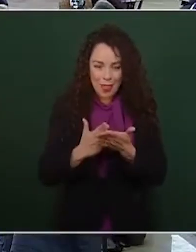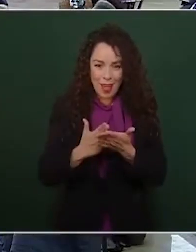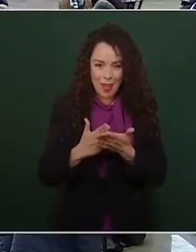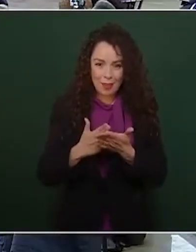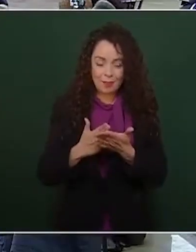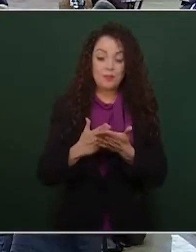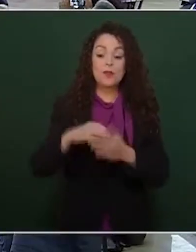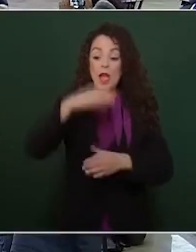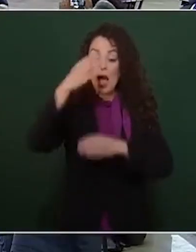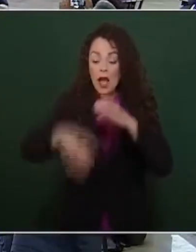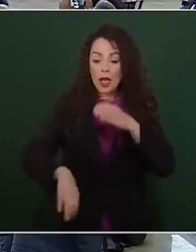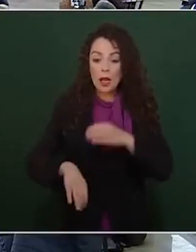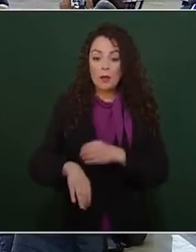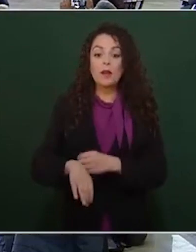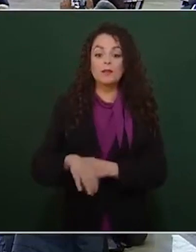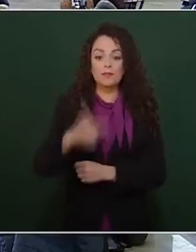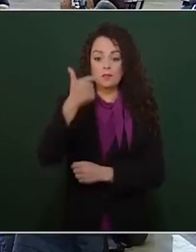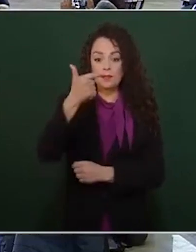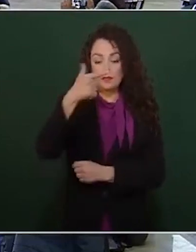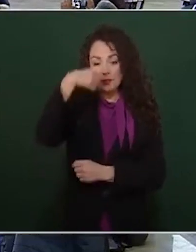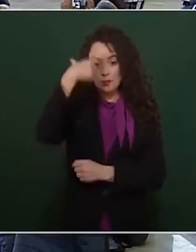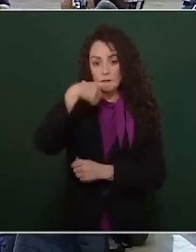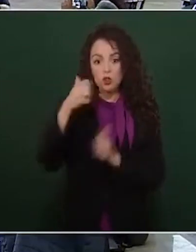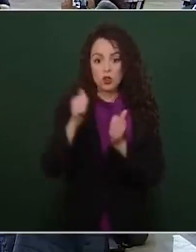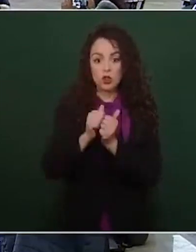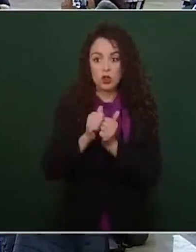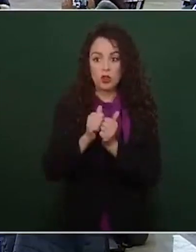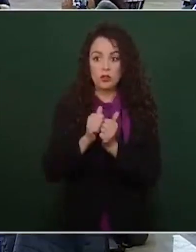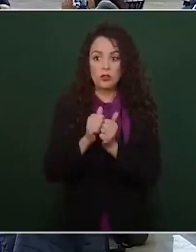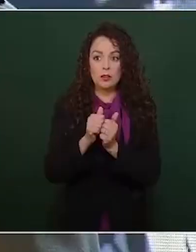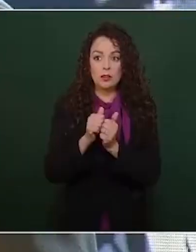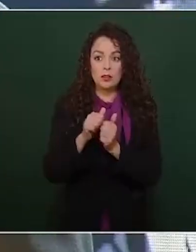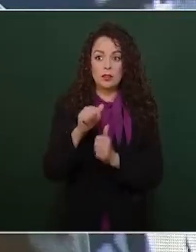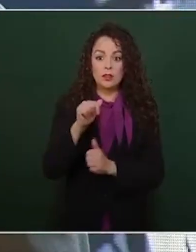19, 17 horas aproximadamente.